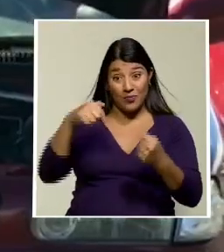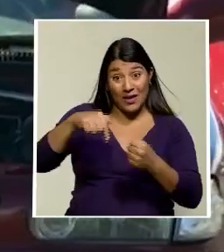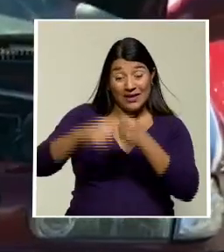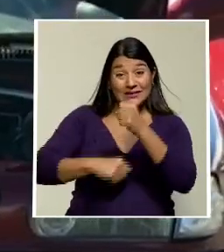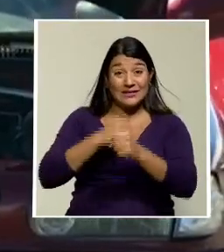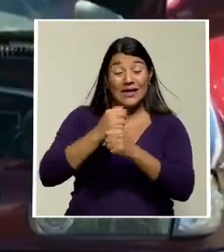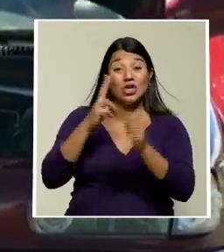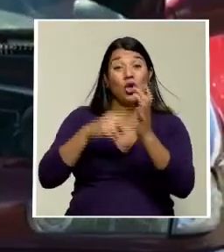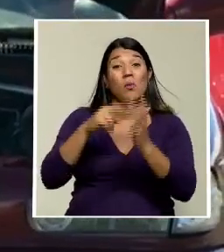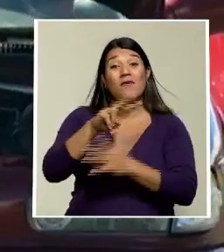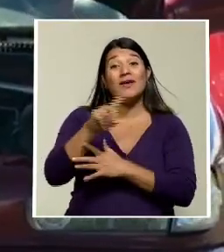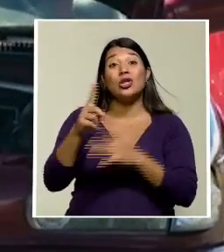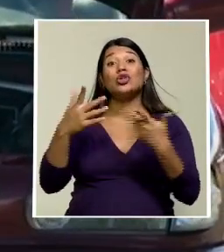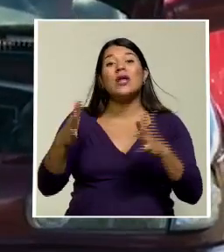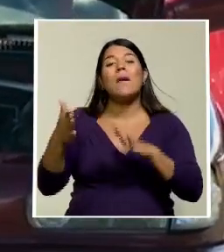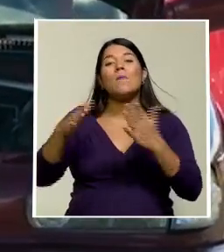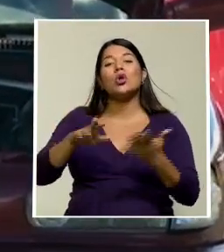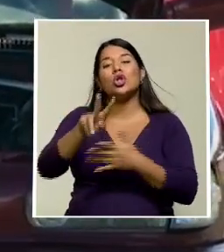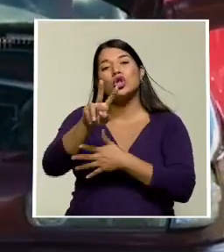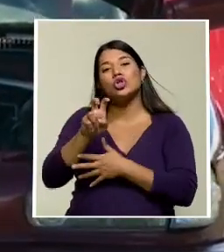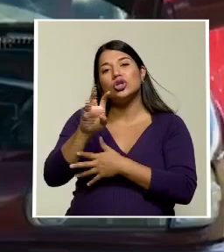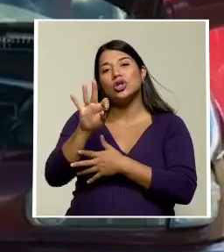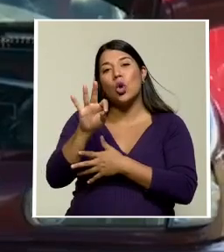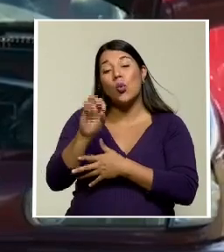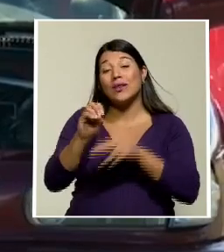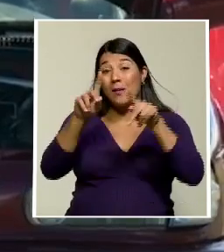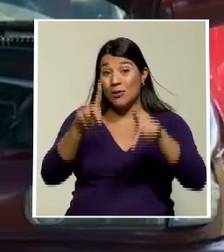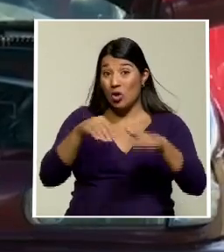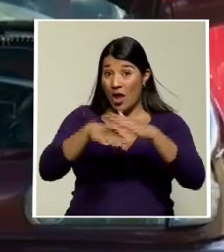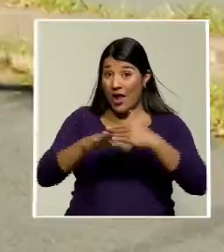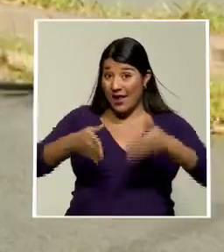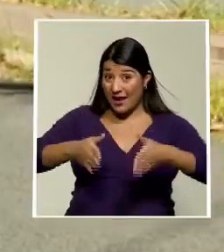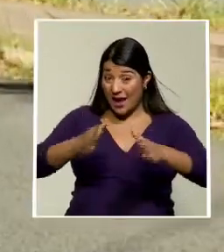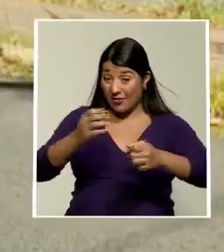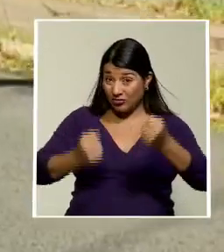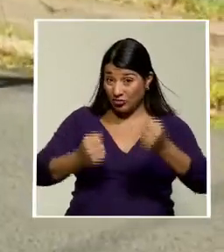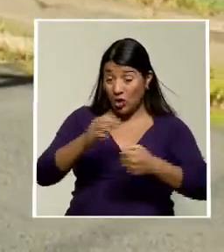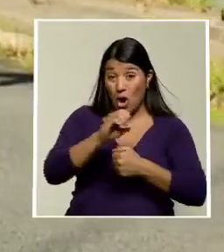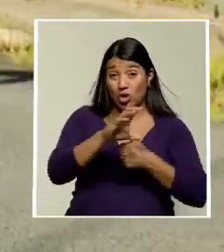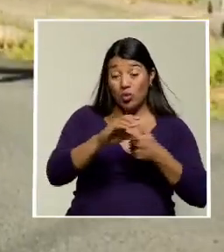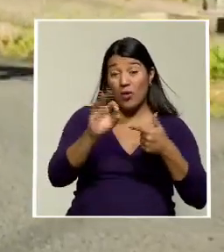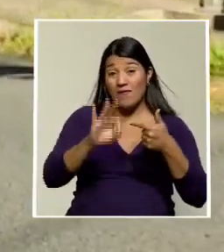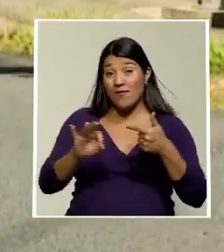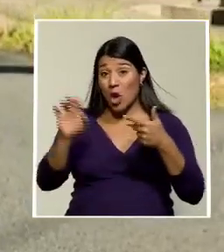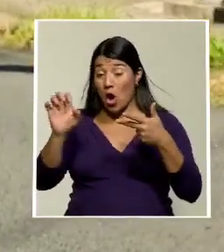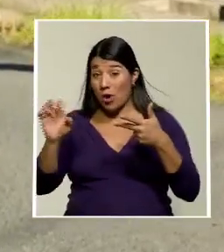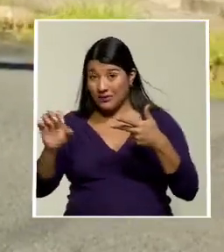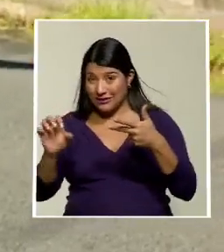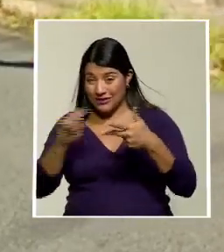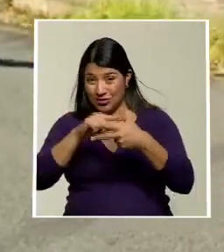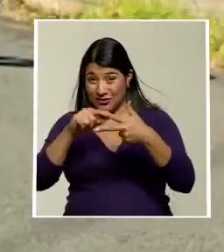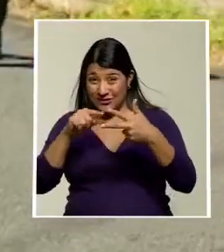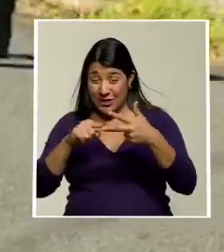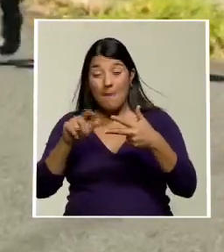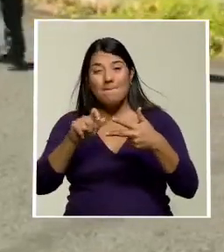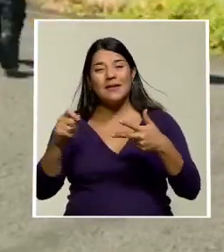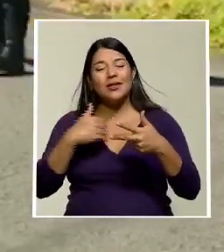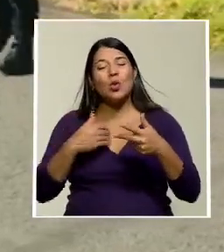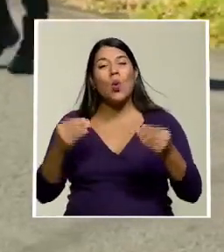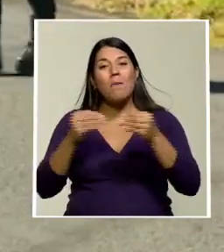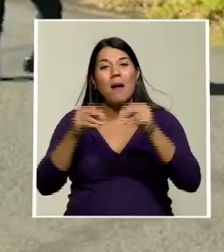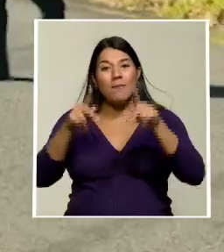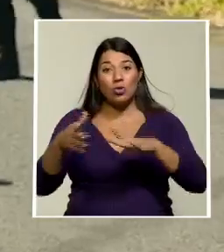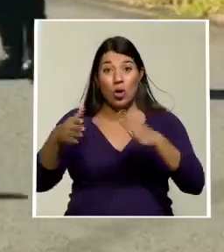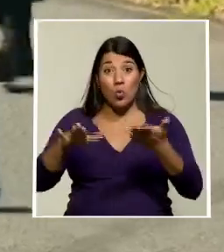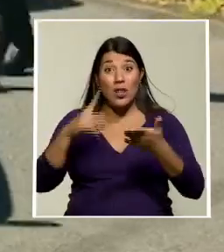han fallecido 290 personas en carretera, en donde octubre, febrero y enero han sido los meses con más fallecimientos. La entidad